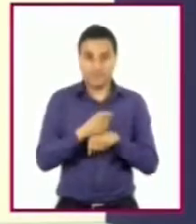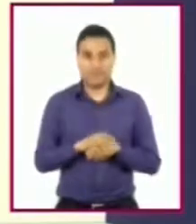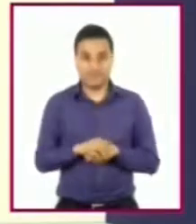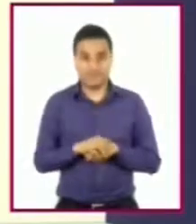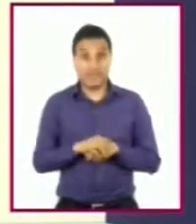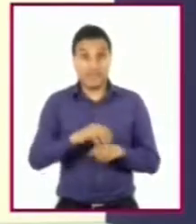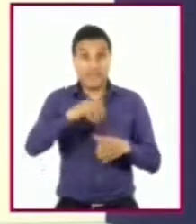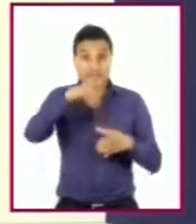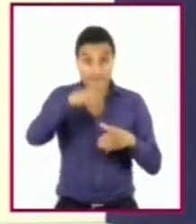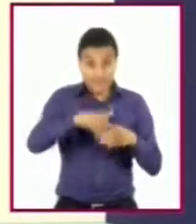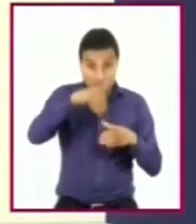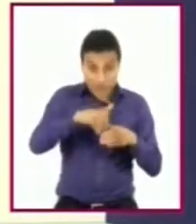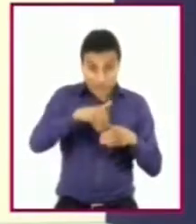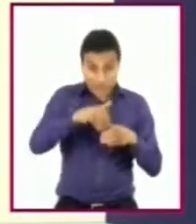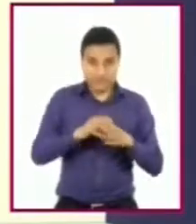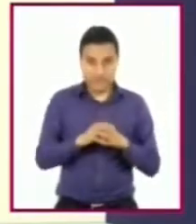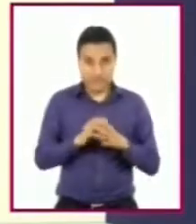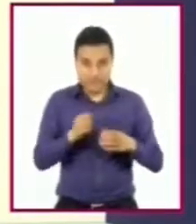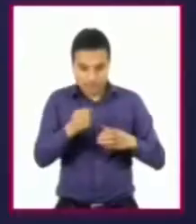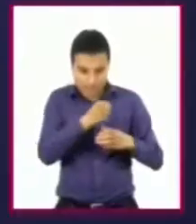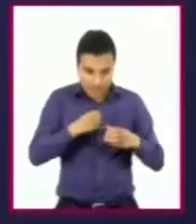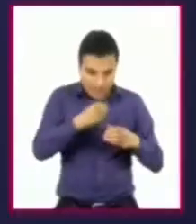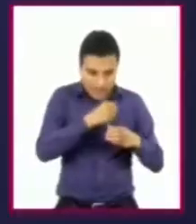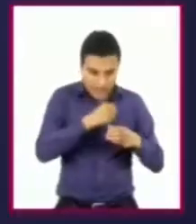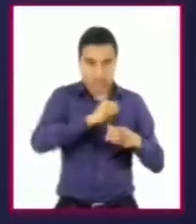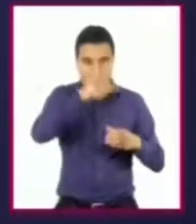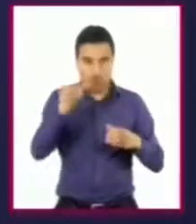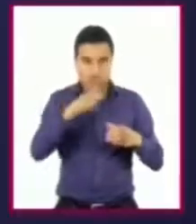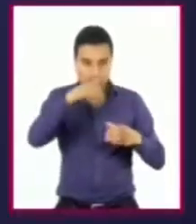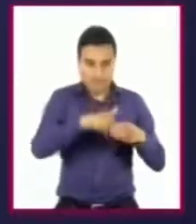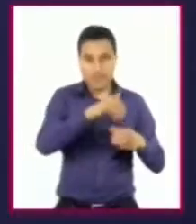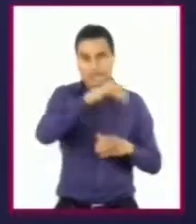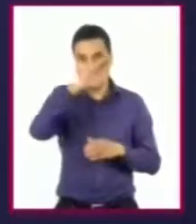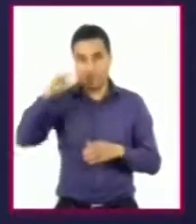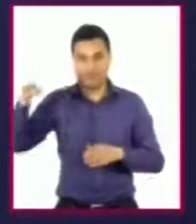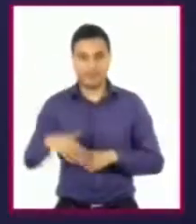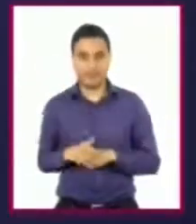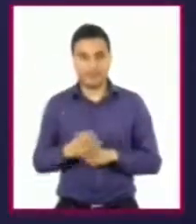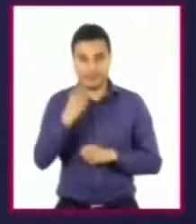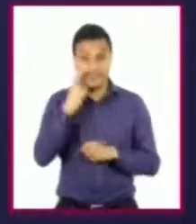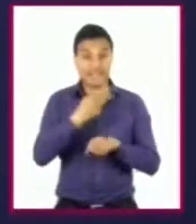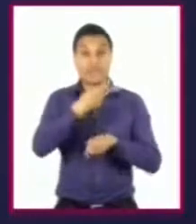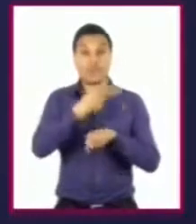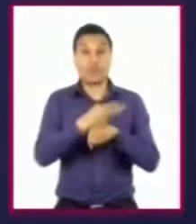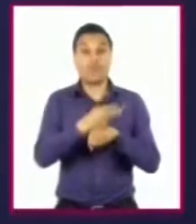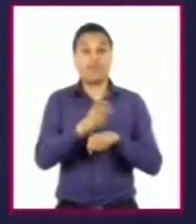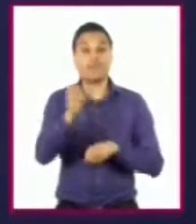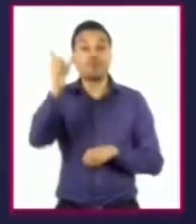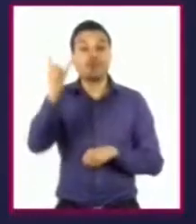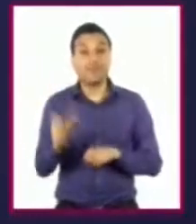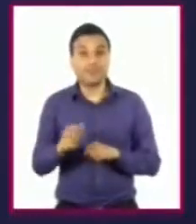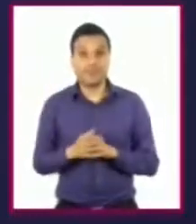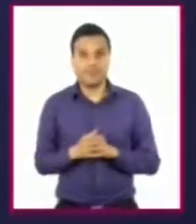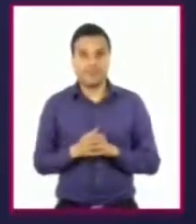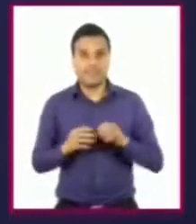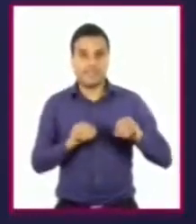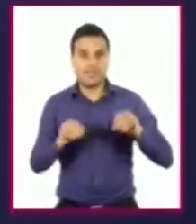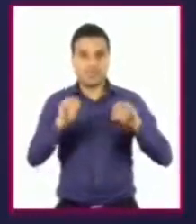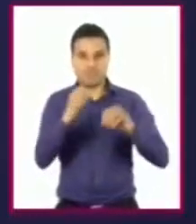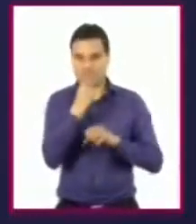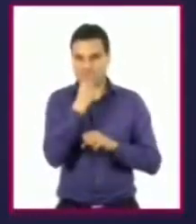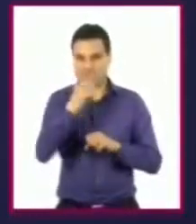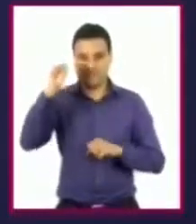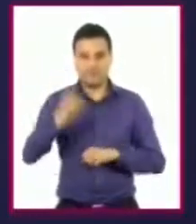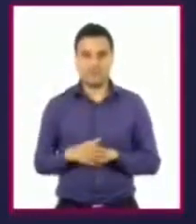y después se usa la brocha. En la segunda columna, coloquen psicomotrices y destrezas.